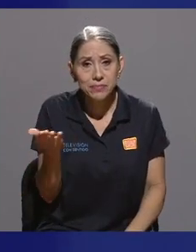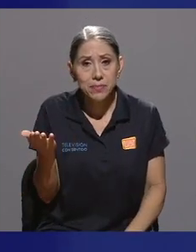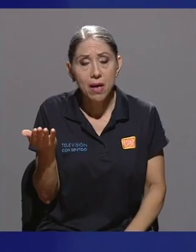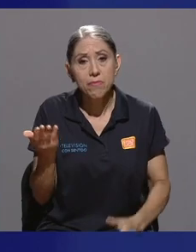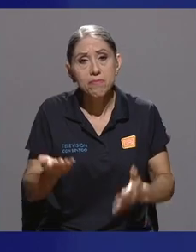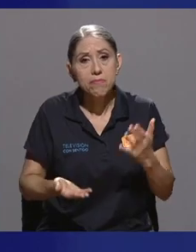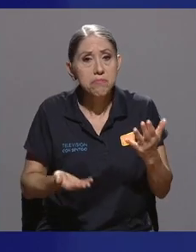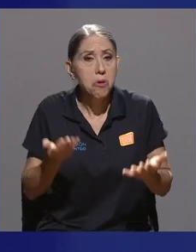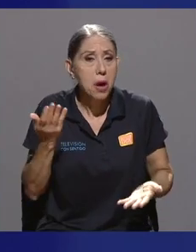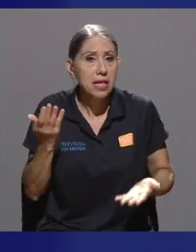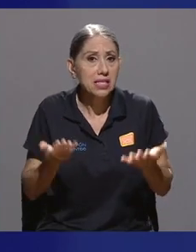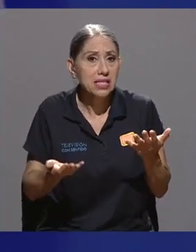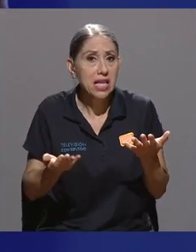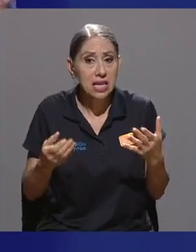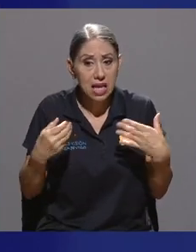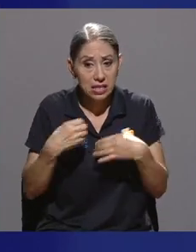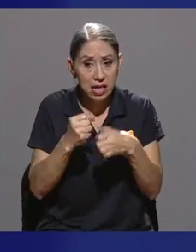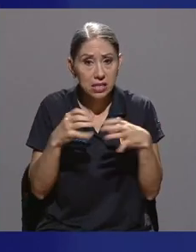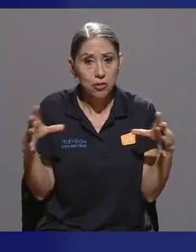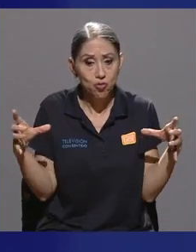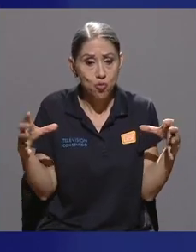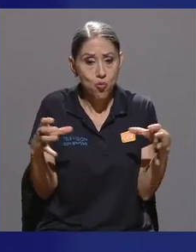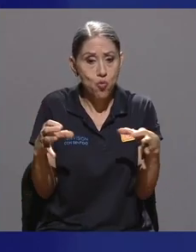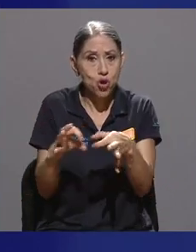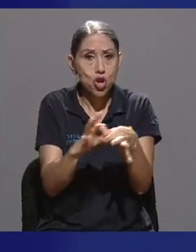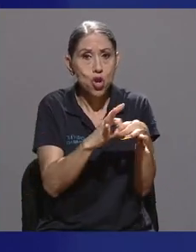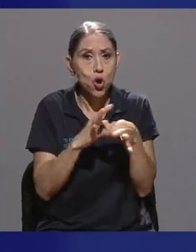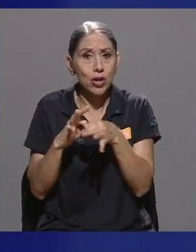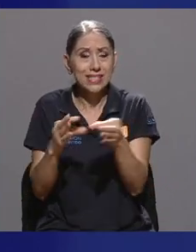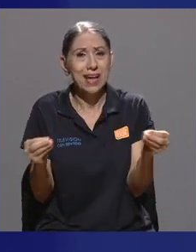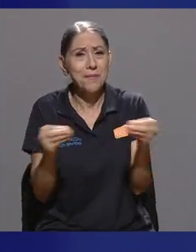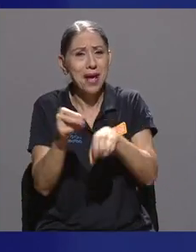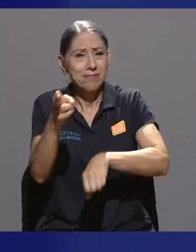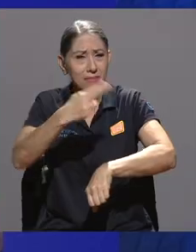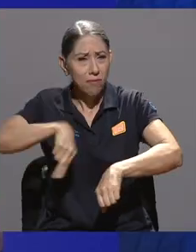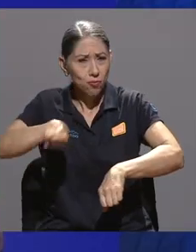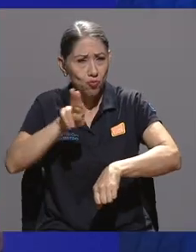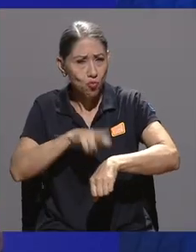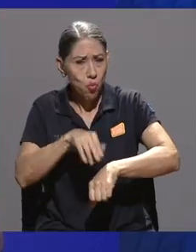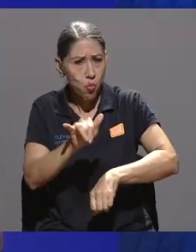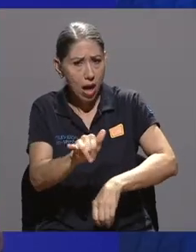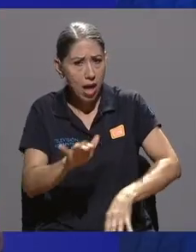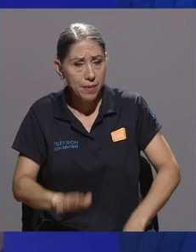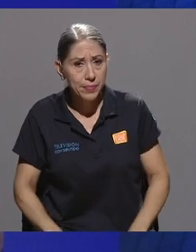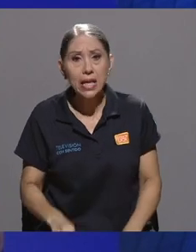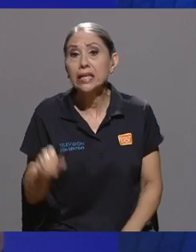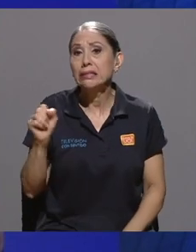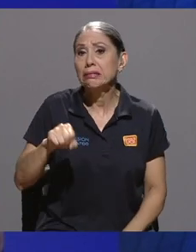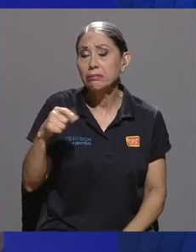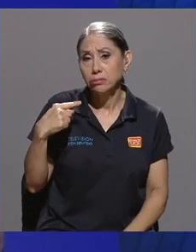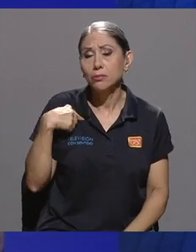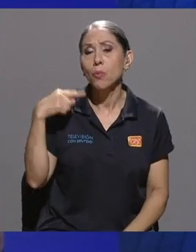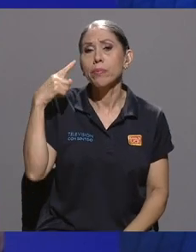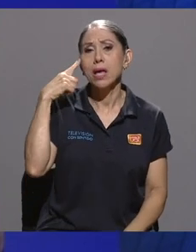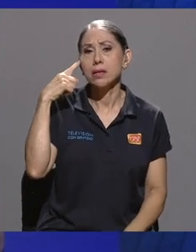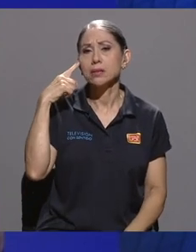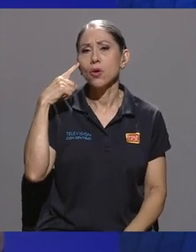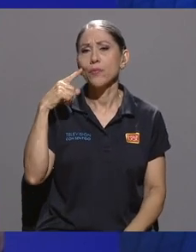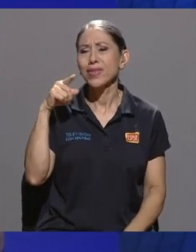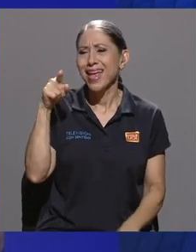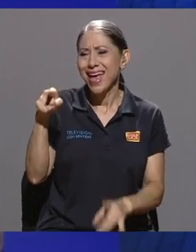puede ser que estas uniones sean más naturales, más orgánicas. Sí, vieras que yo pienso que ha cambiado mucho